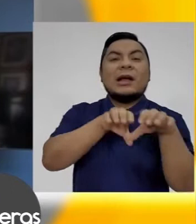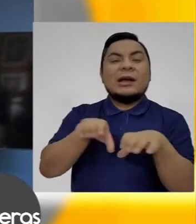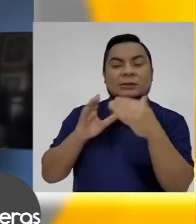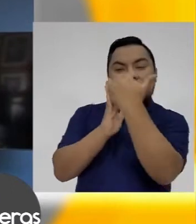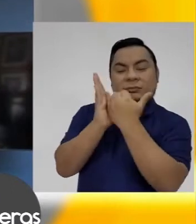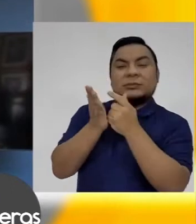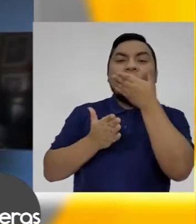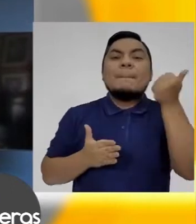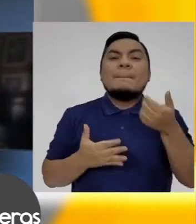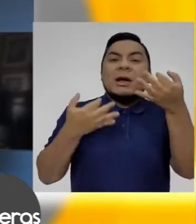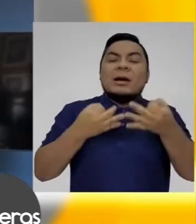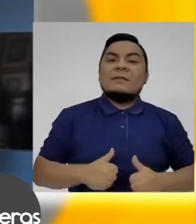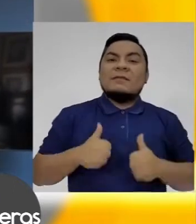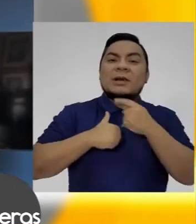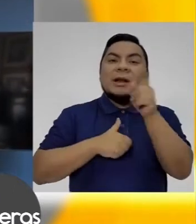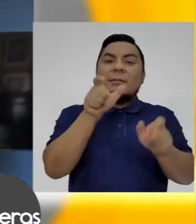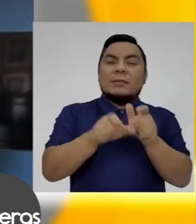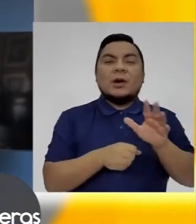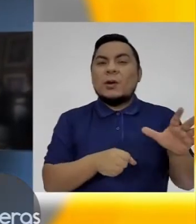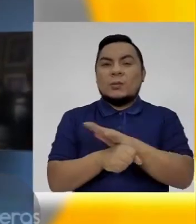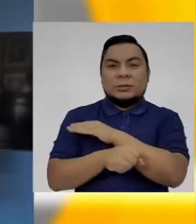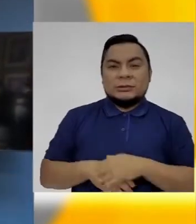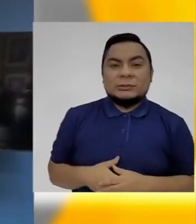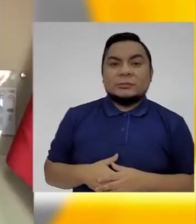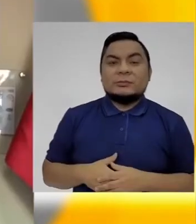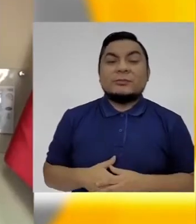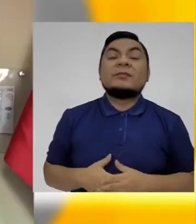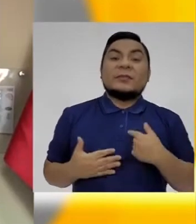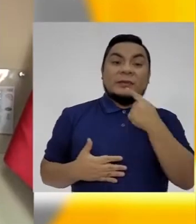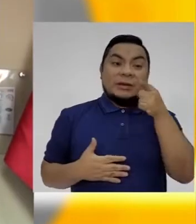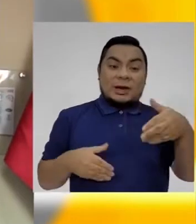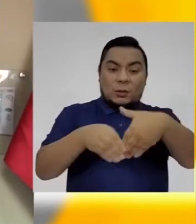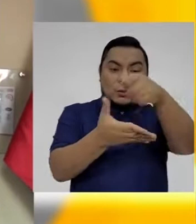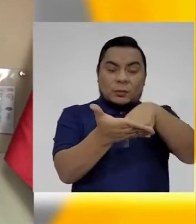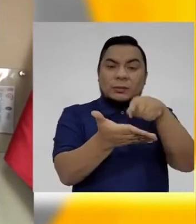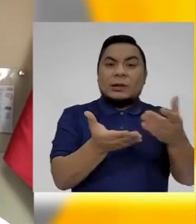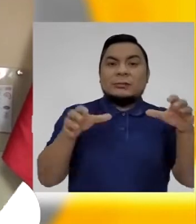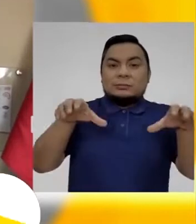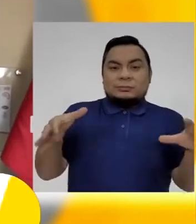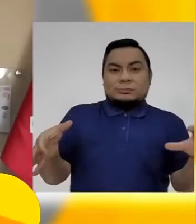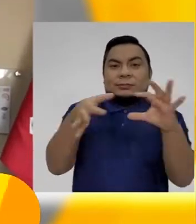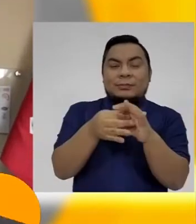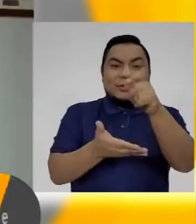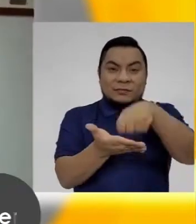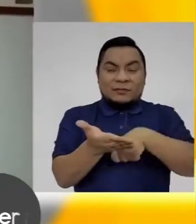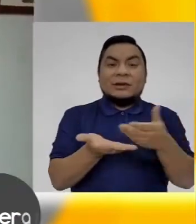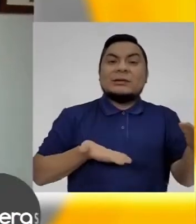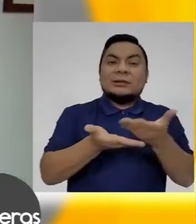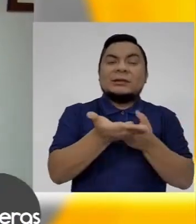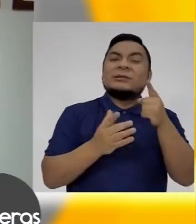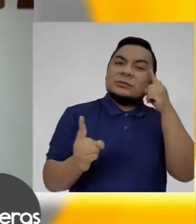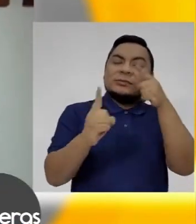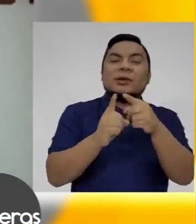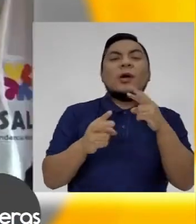actividades que mejoren la calidad de vida de las personas en general. Cabe señalar que este convenio de cooperación es el resultado de las